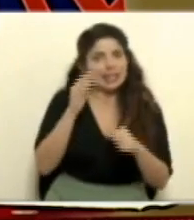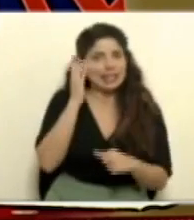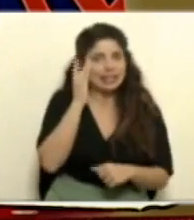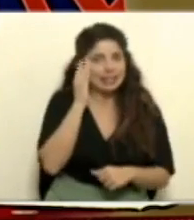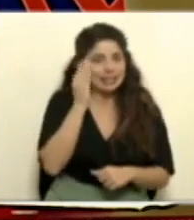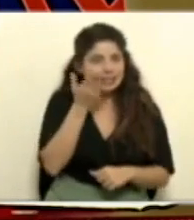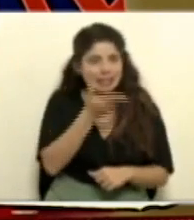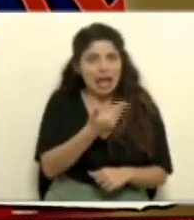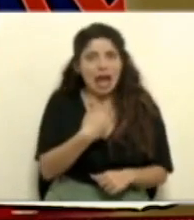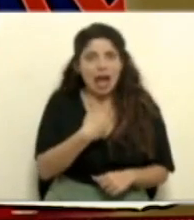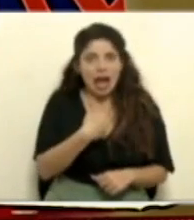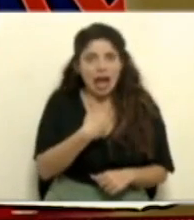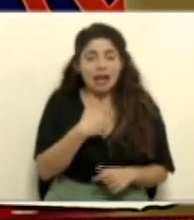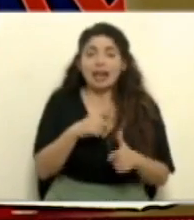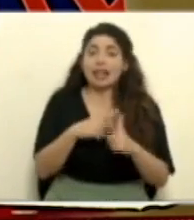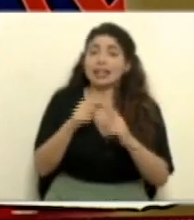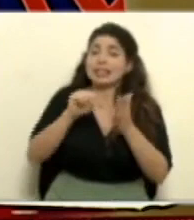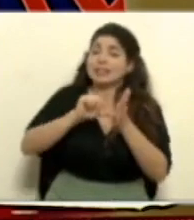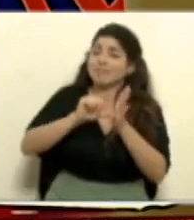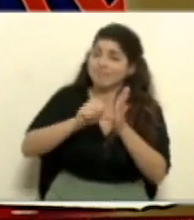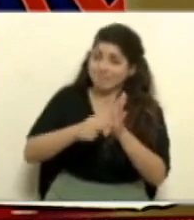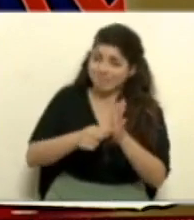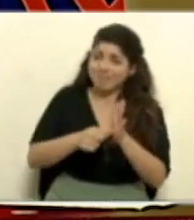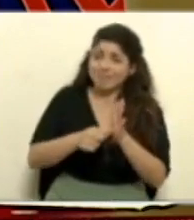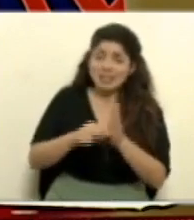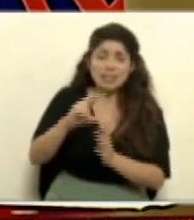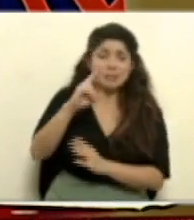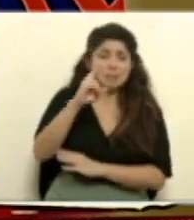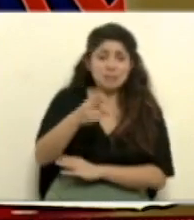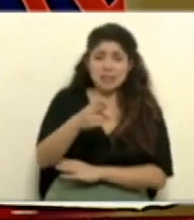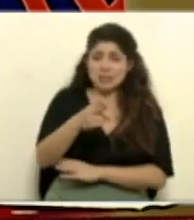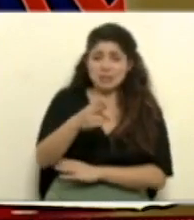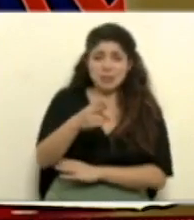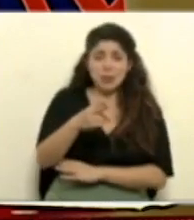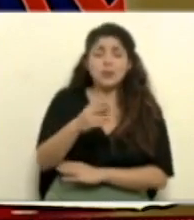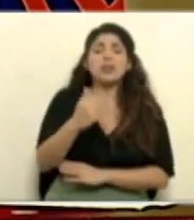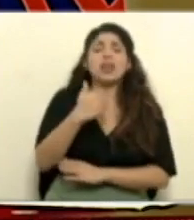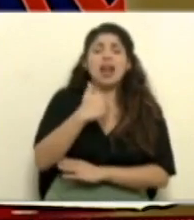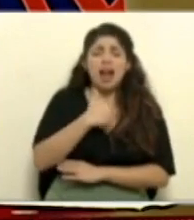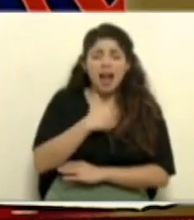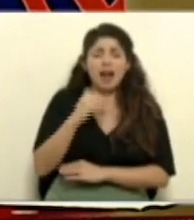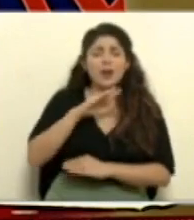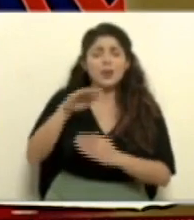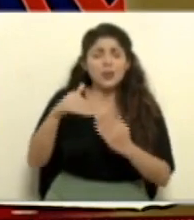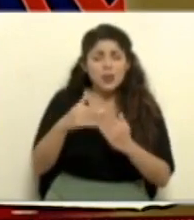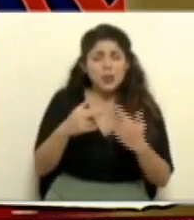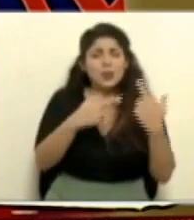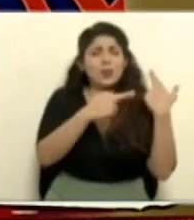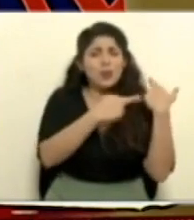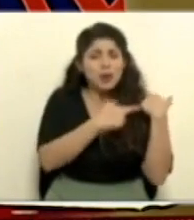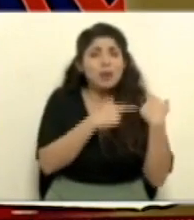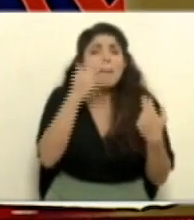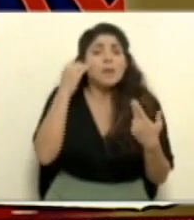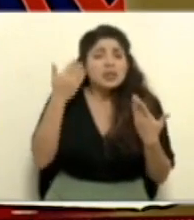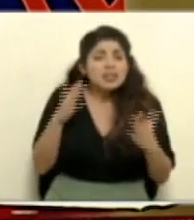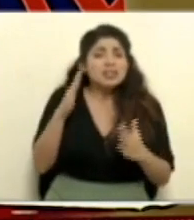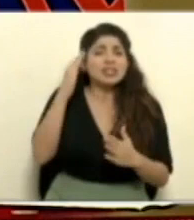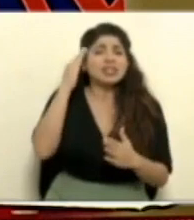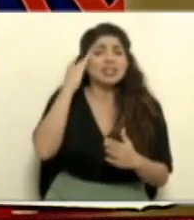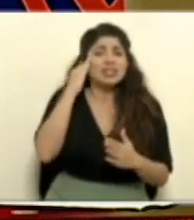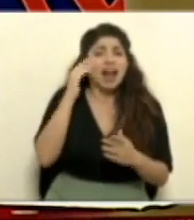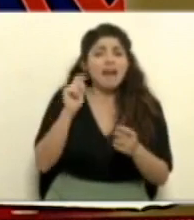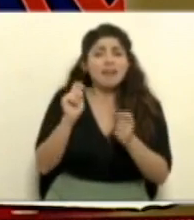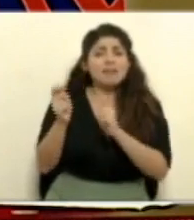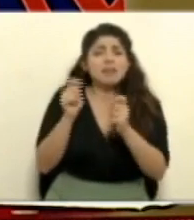entonces recalcar sobre lo mismo, sobre la responsabilidad que tenemos a sabiendas que hay variantes